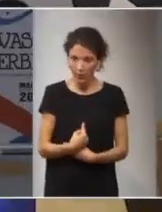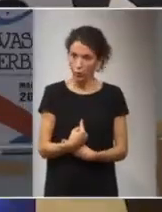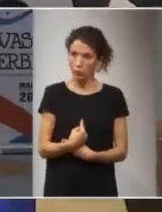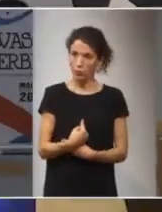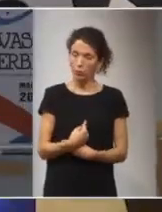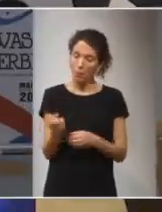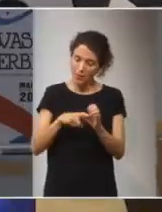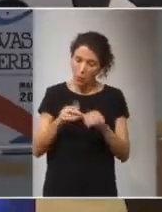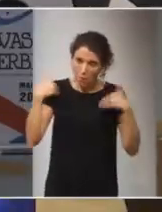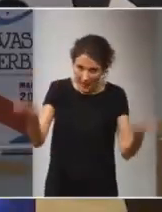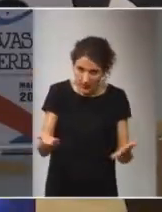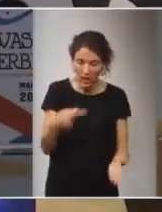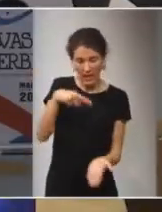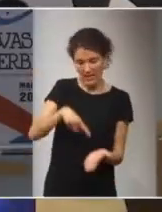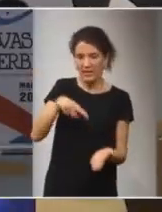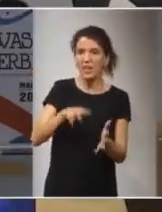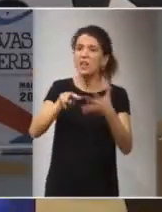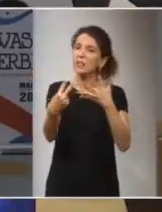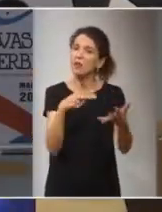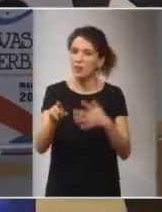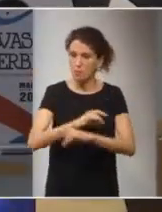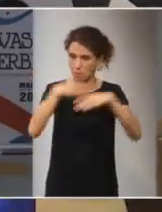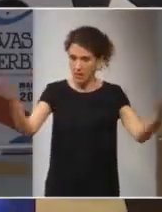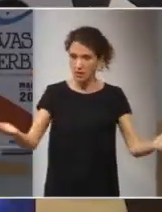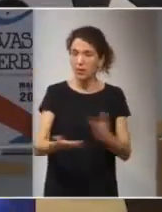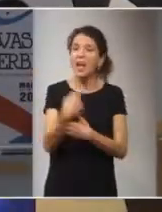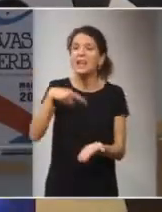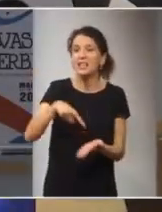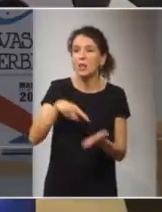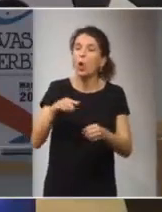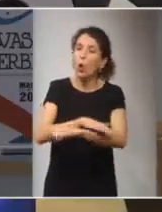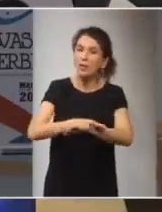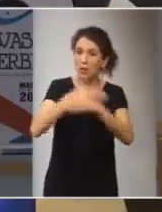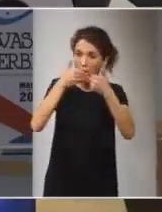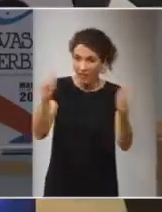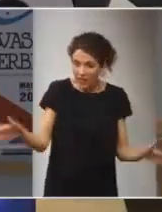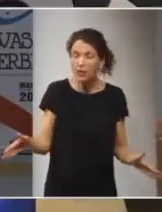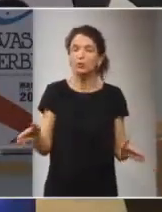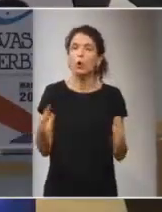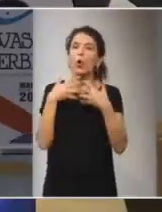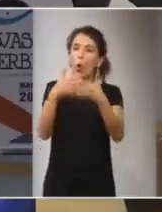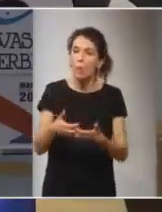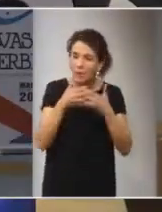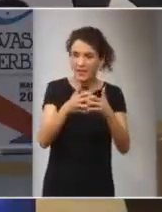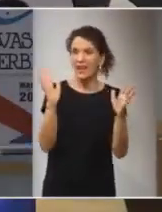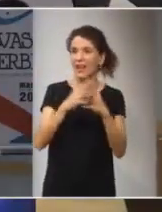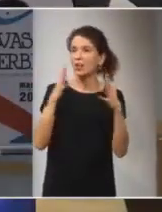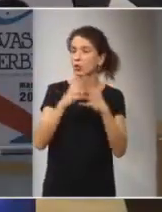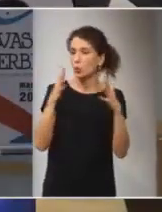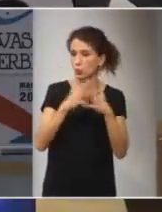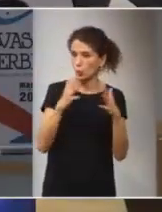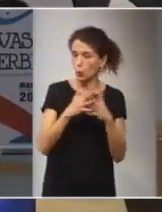participación exigencia de transparencia exigencia de gobiernos abiertos y combatir las estructuras